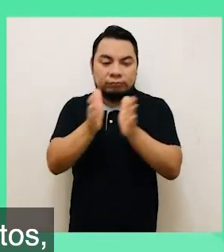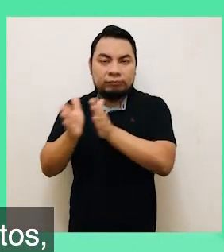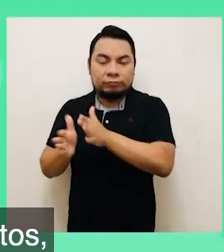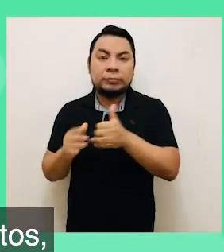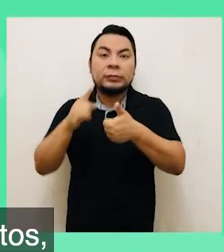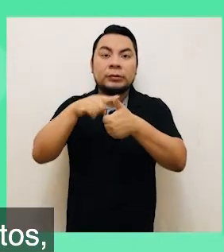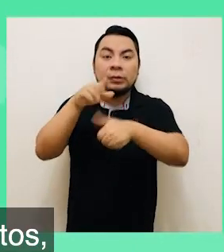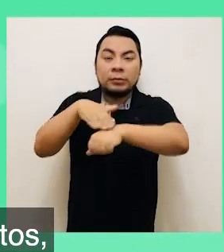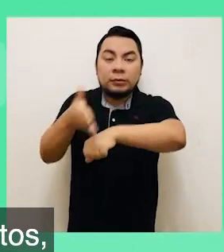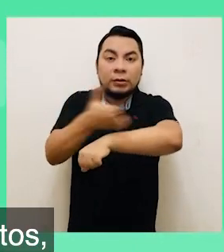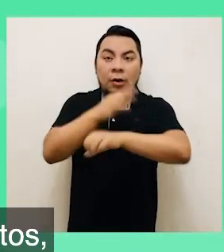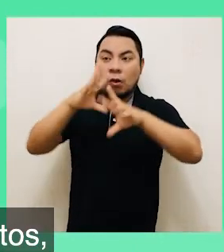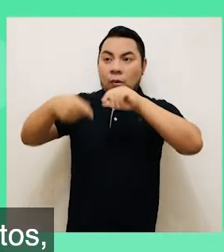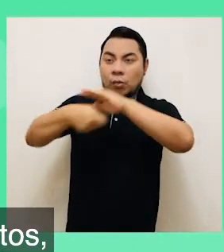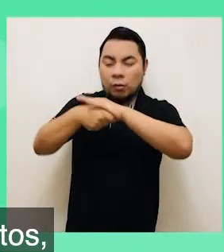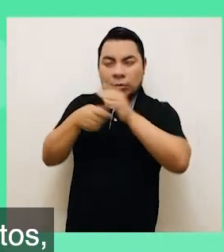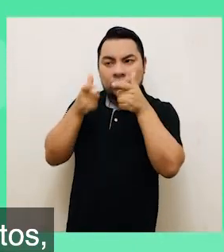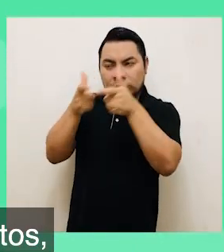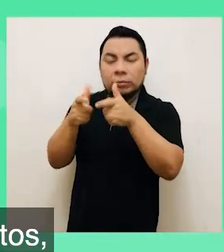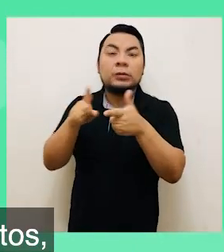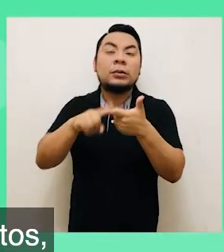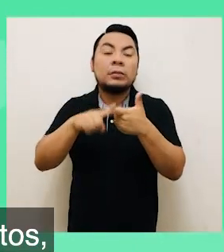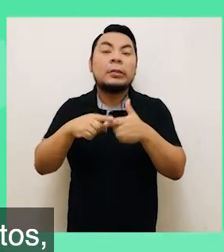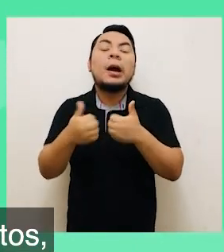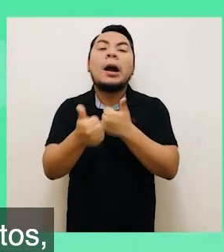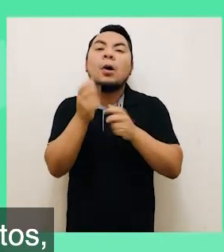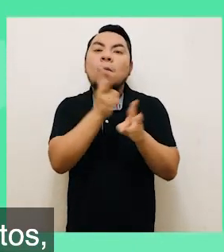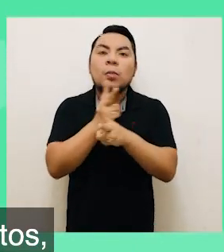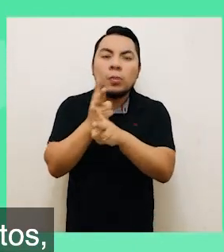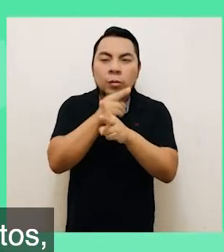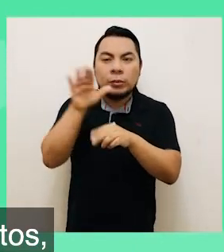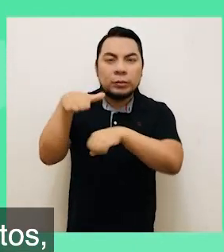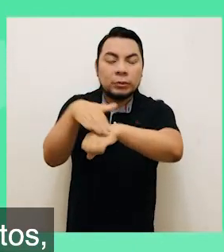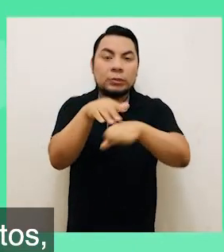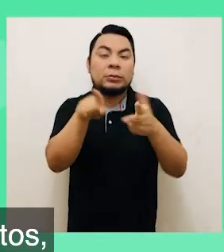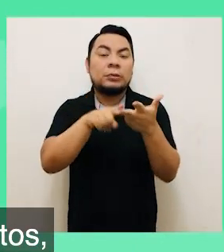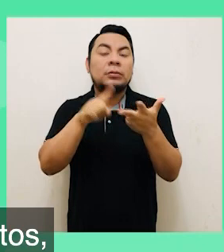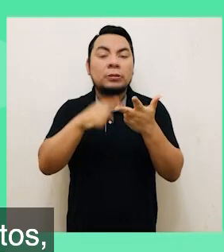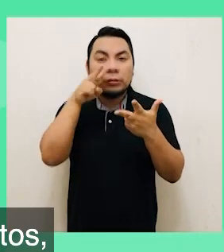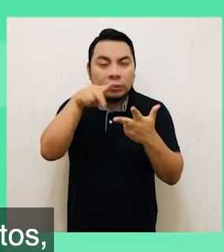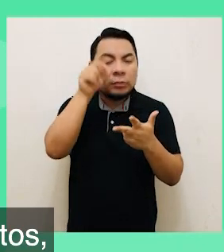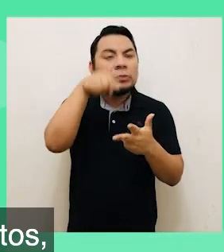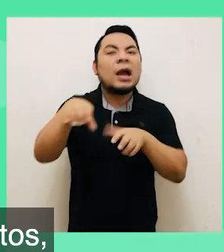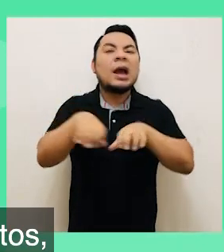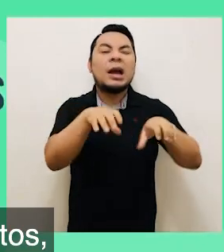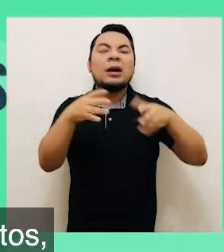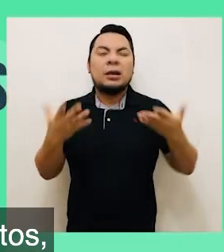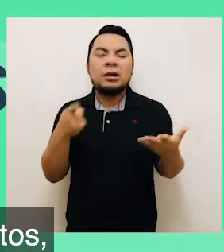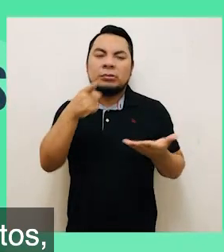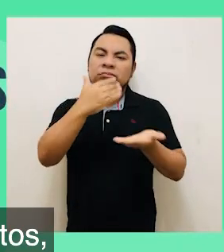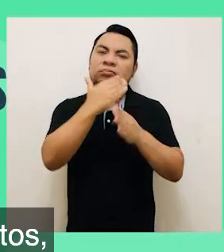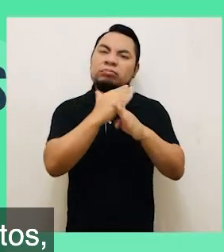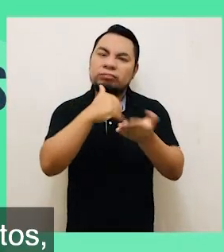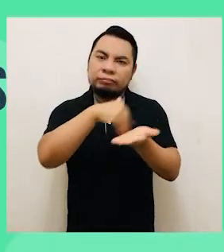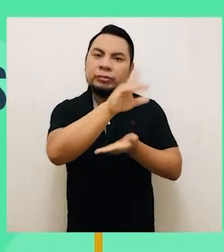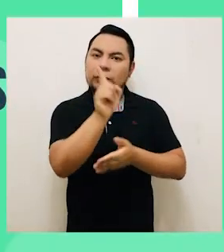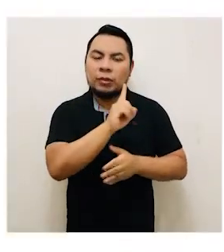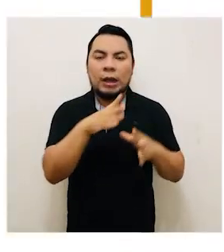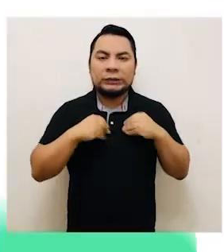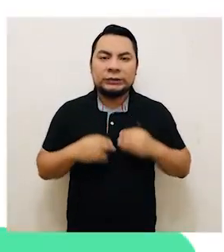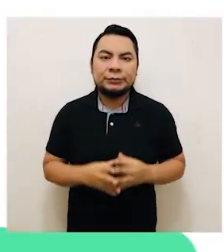La prevención de la corrupción, la gestión de riesgos y la sanción de los actos de corrupción para desterrar la impunidad.